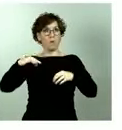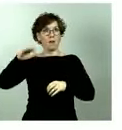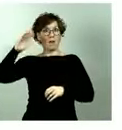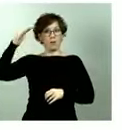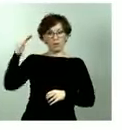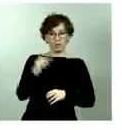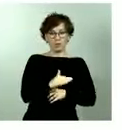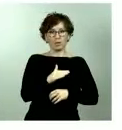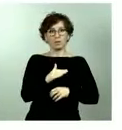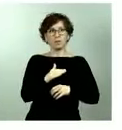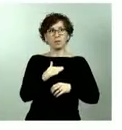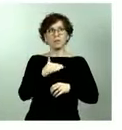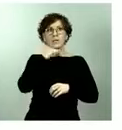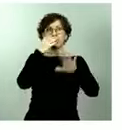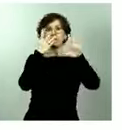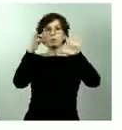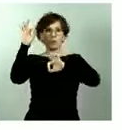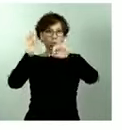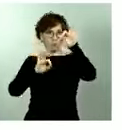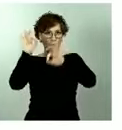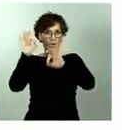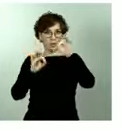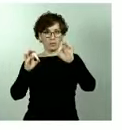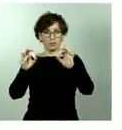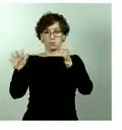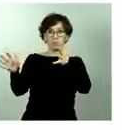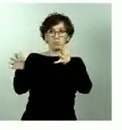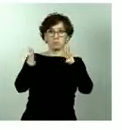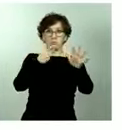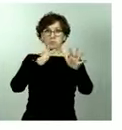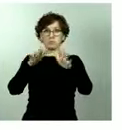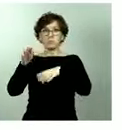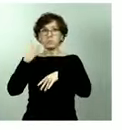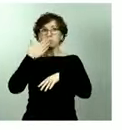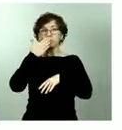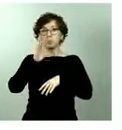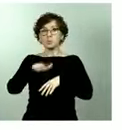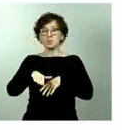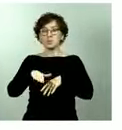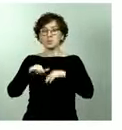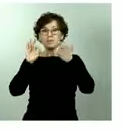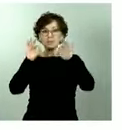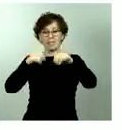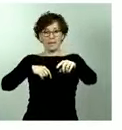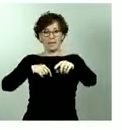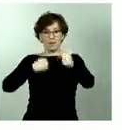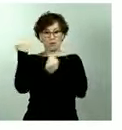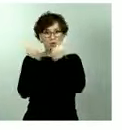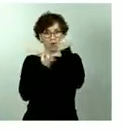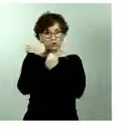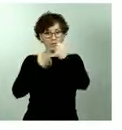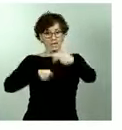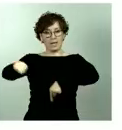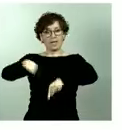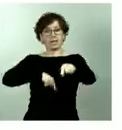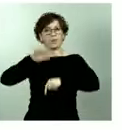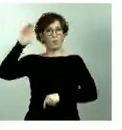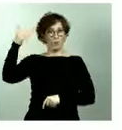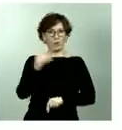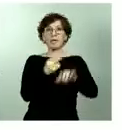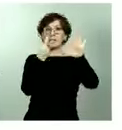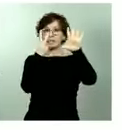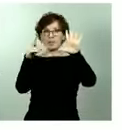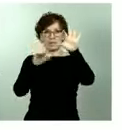y se encuentra en torno al 70% en el caso del tráfico de vehículos ligeros. Por lo que estamos en